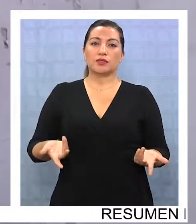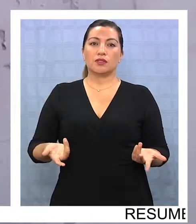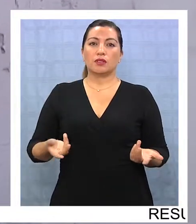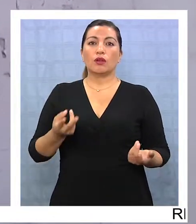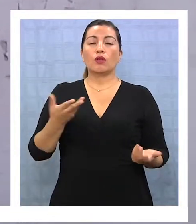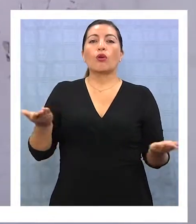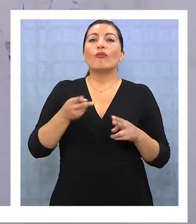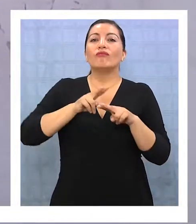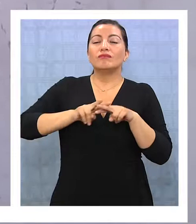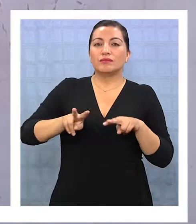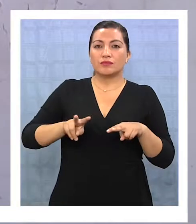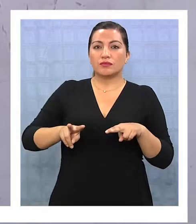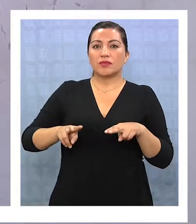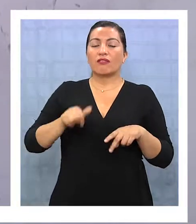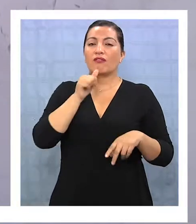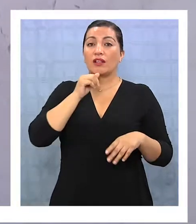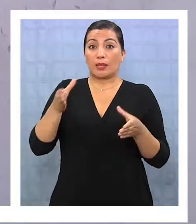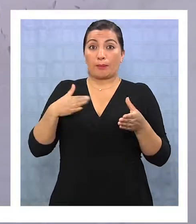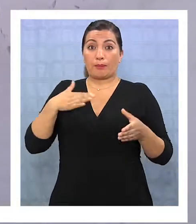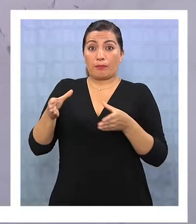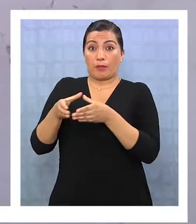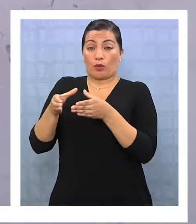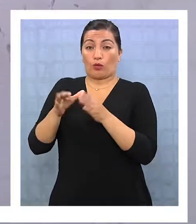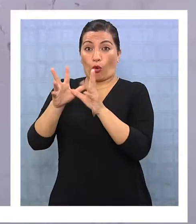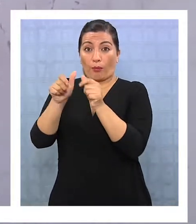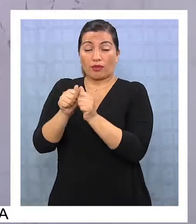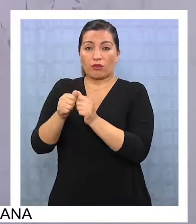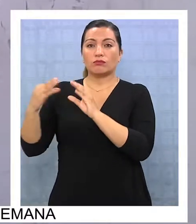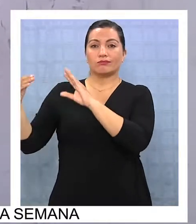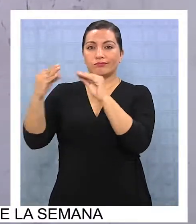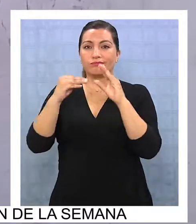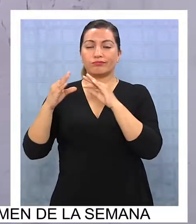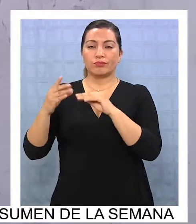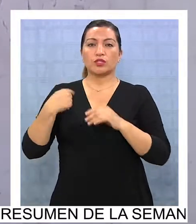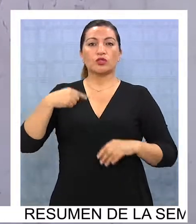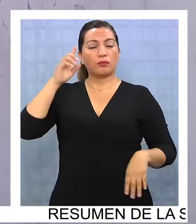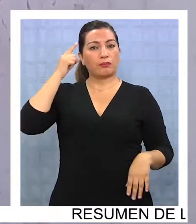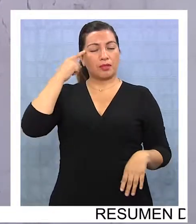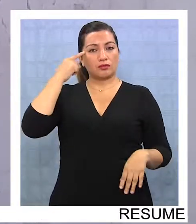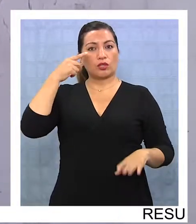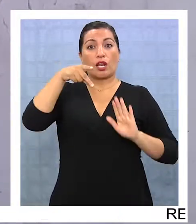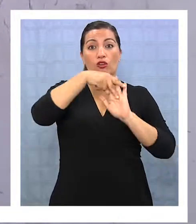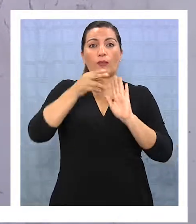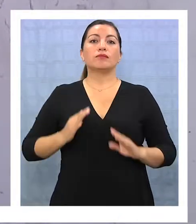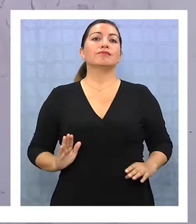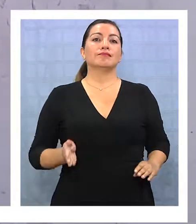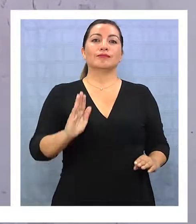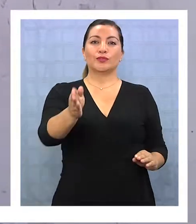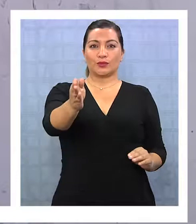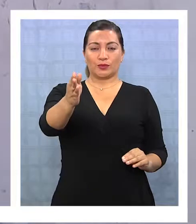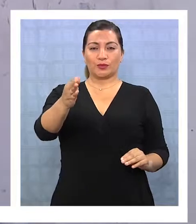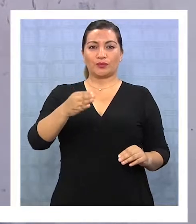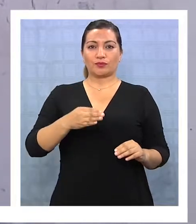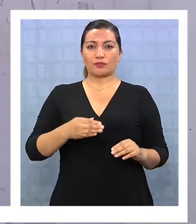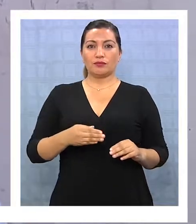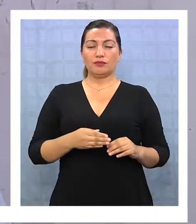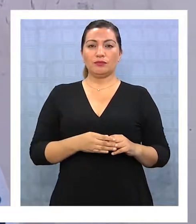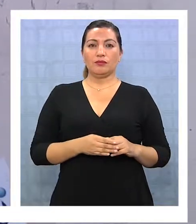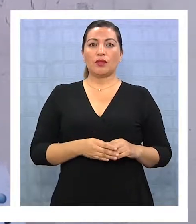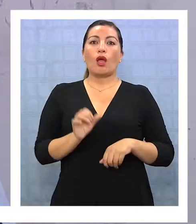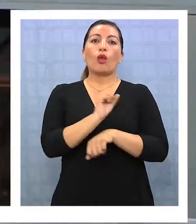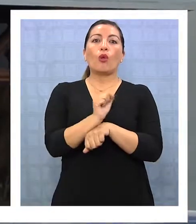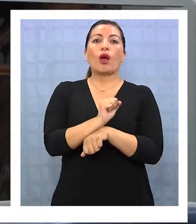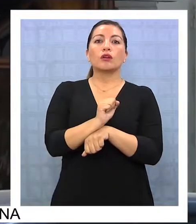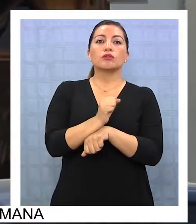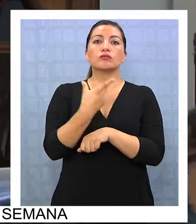es lo que vamos a hacer, porque no hemos conversado sobre el tema. Yo creo que deberíamos seguir las normas y tratar de correr los autos,